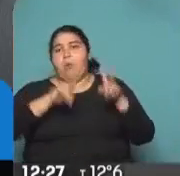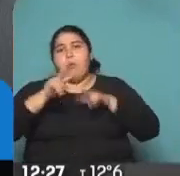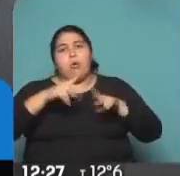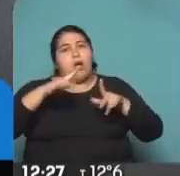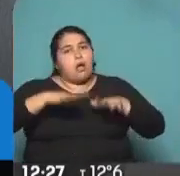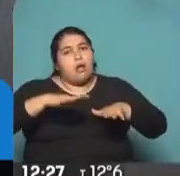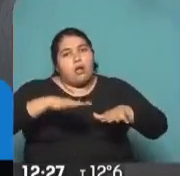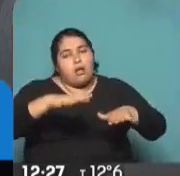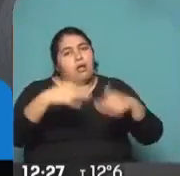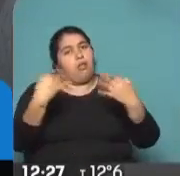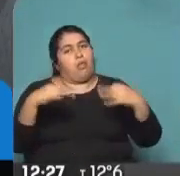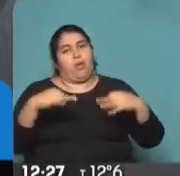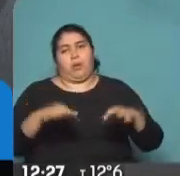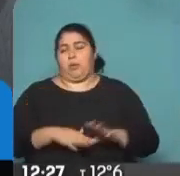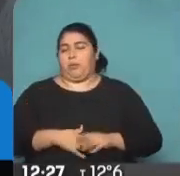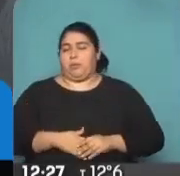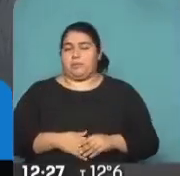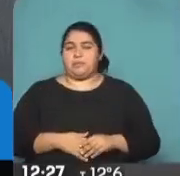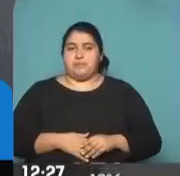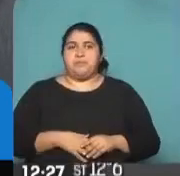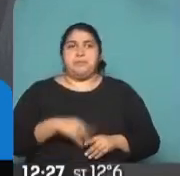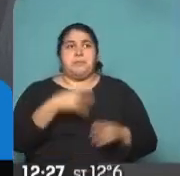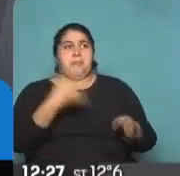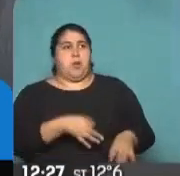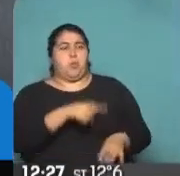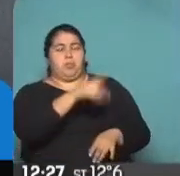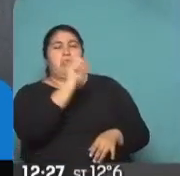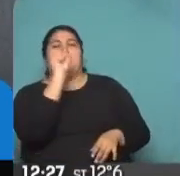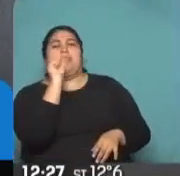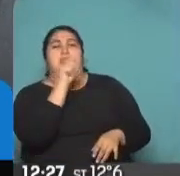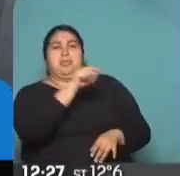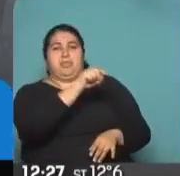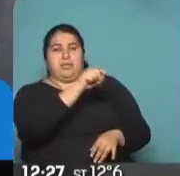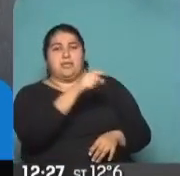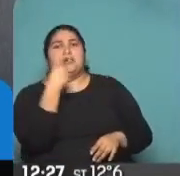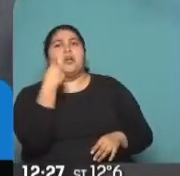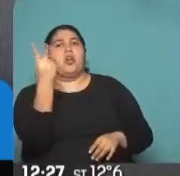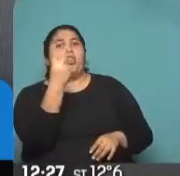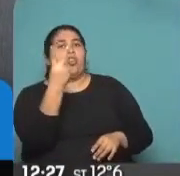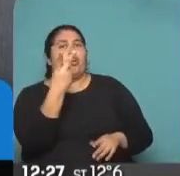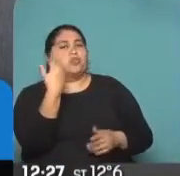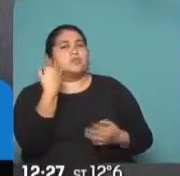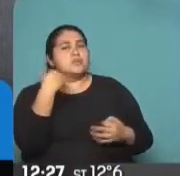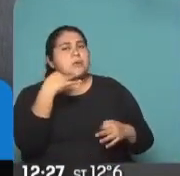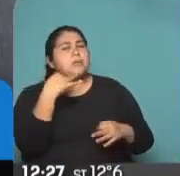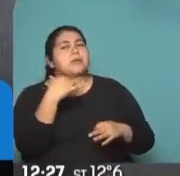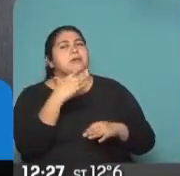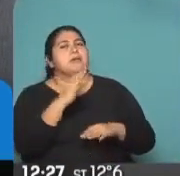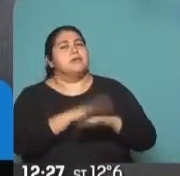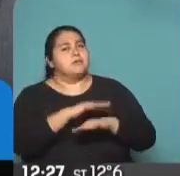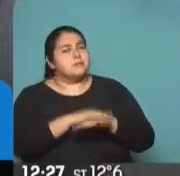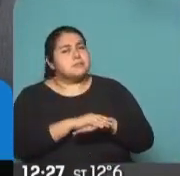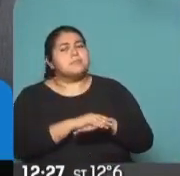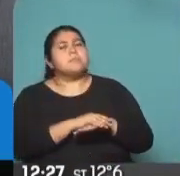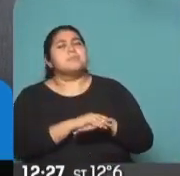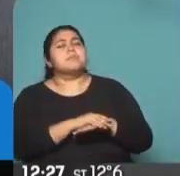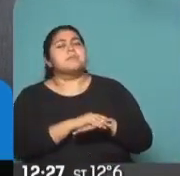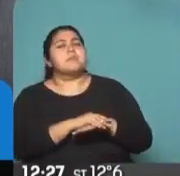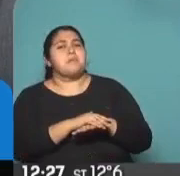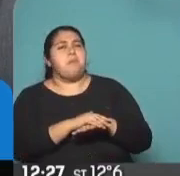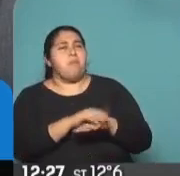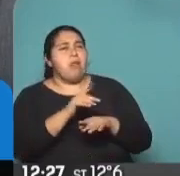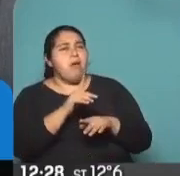punto, ¿no? A eso quería llegar, a la voluntad de ambos candidatos, o de todos los candidatos en definitiva, para